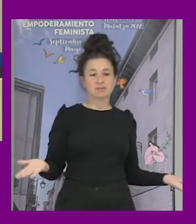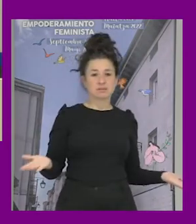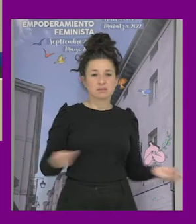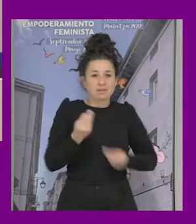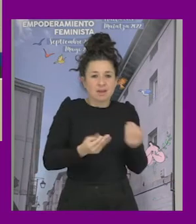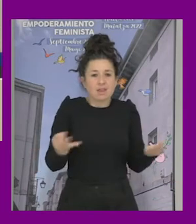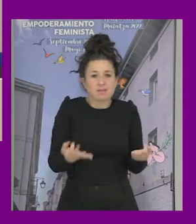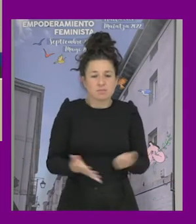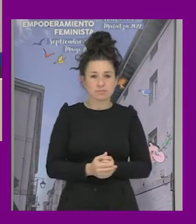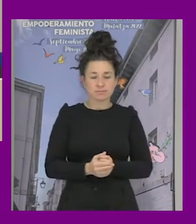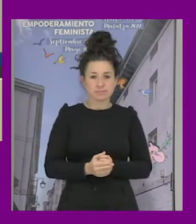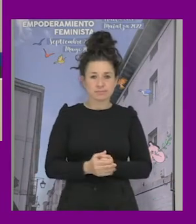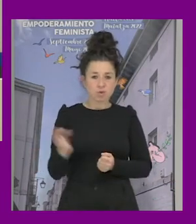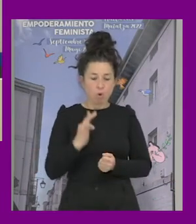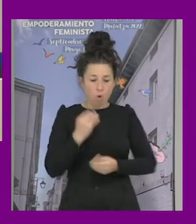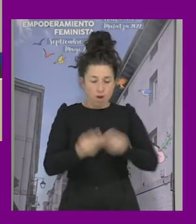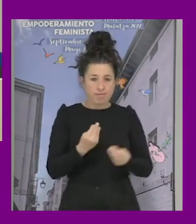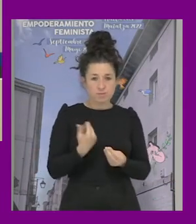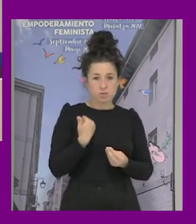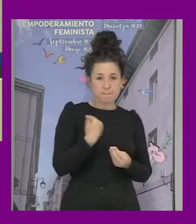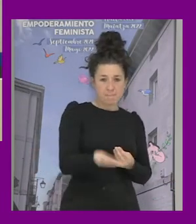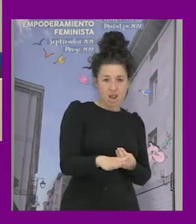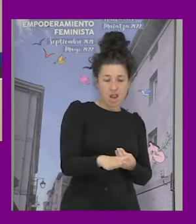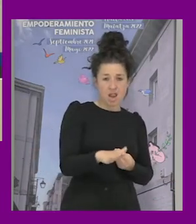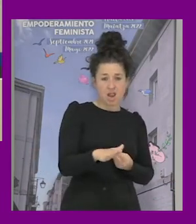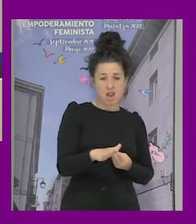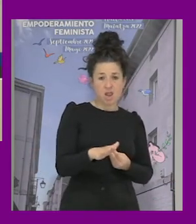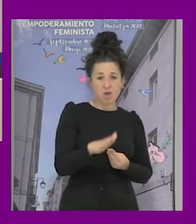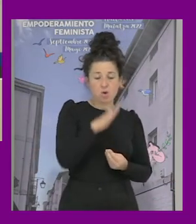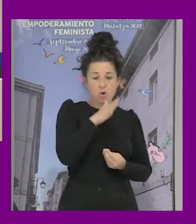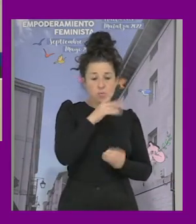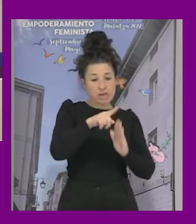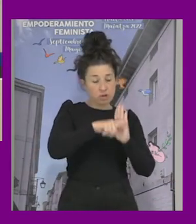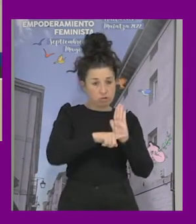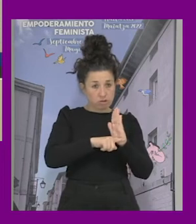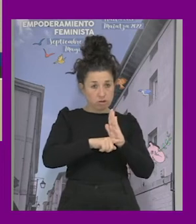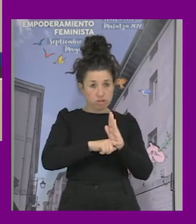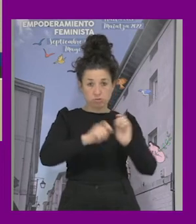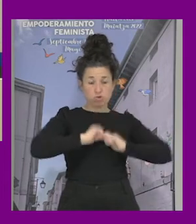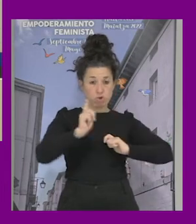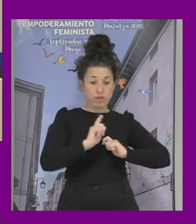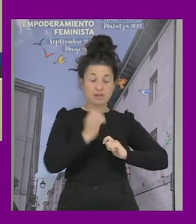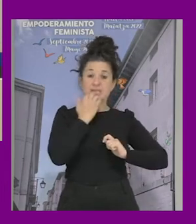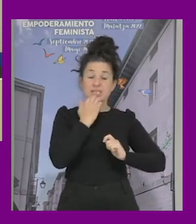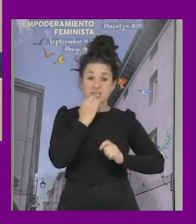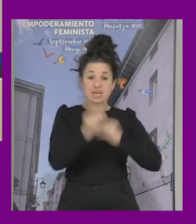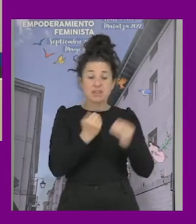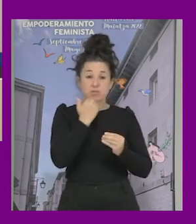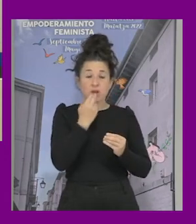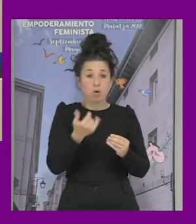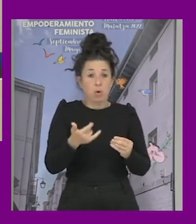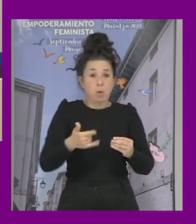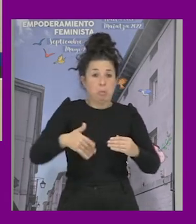¿qué hacemos? o lo hacemos mal porque las condiciones no nos permiten hacer lo mejor por lo tanto hacemos algo superficial